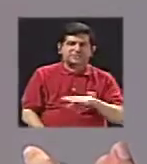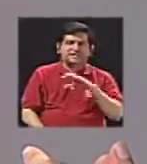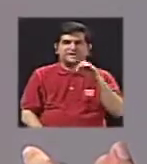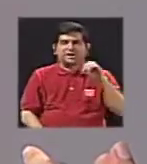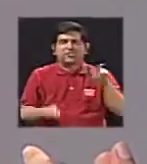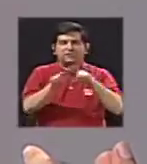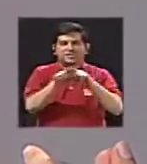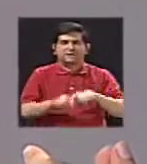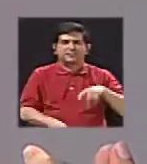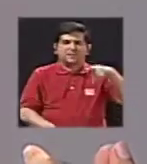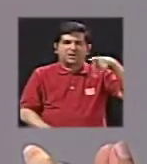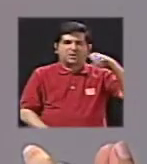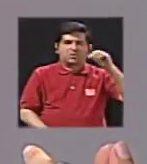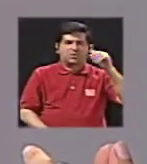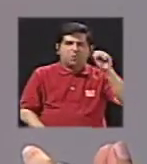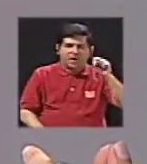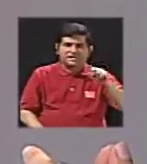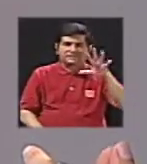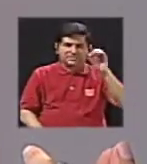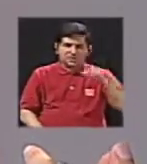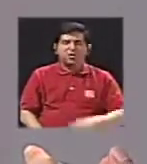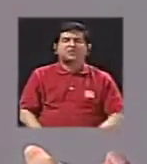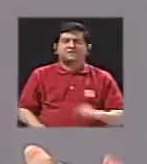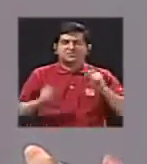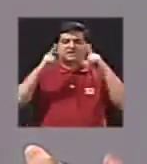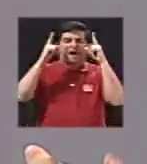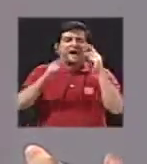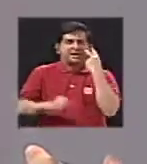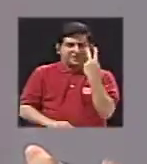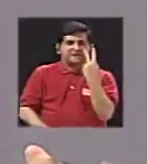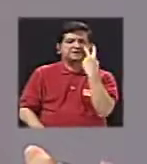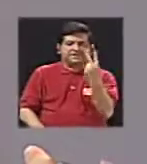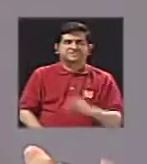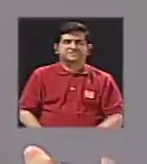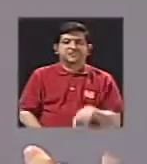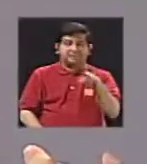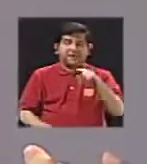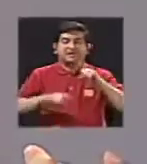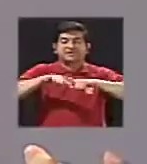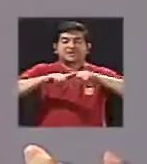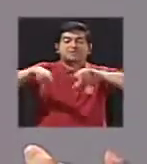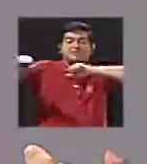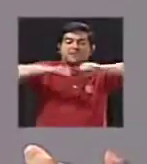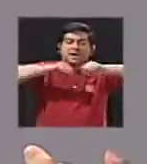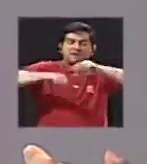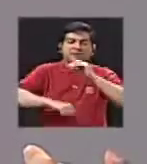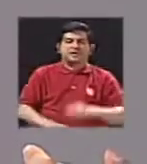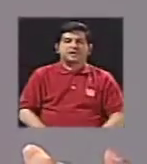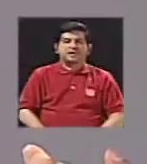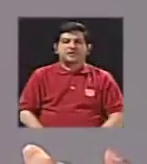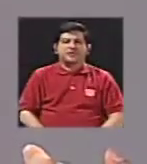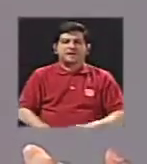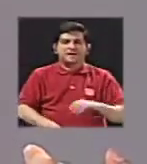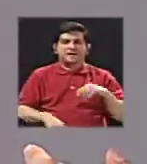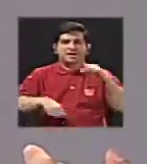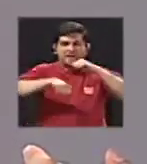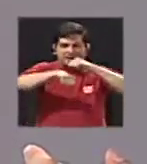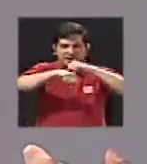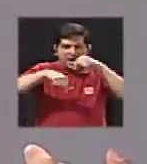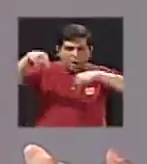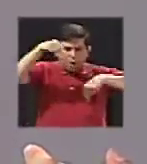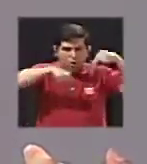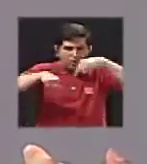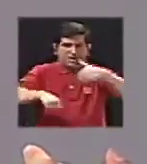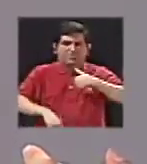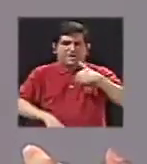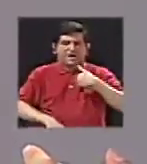si hay ciertas alertas que podemos ver y eso se ven pues un poco en la sismicidad y en la geoquímica del volcán entonces